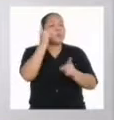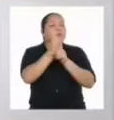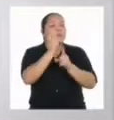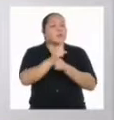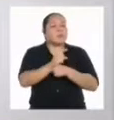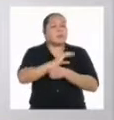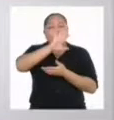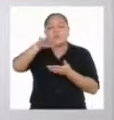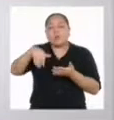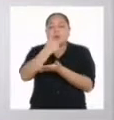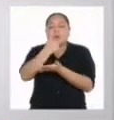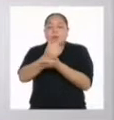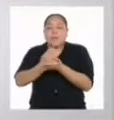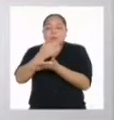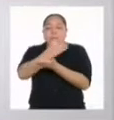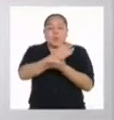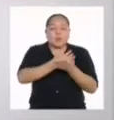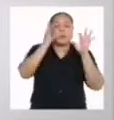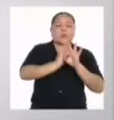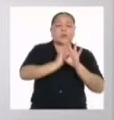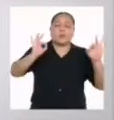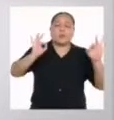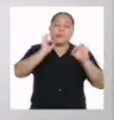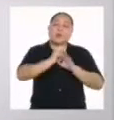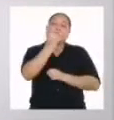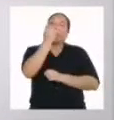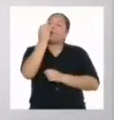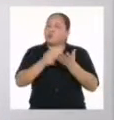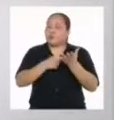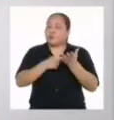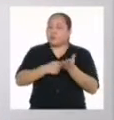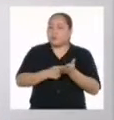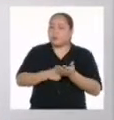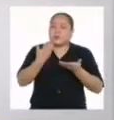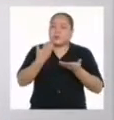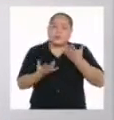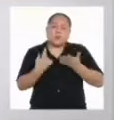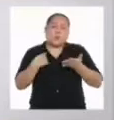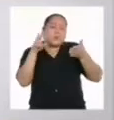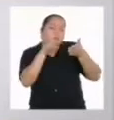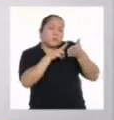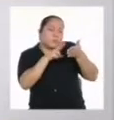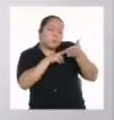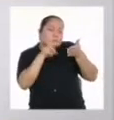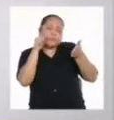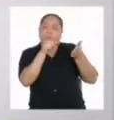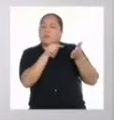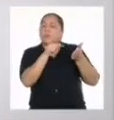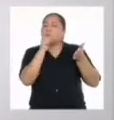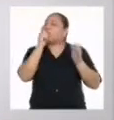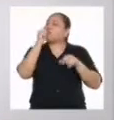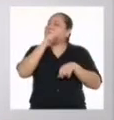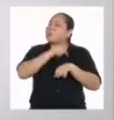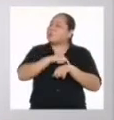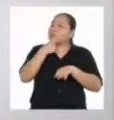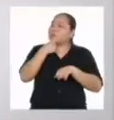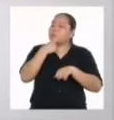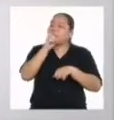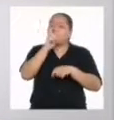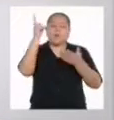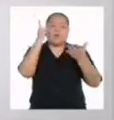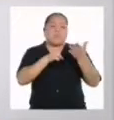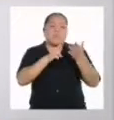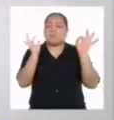sus componentes son importantes A veces puede pasar que leemos nuestro texto Y en ese momento no